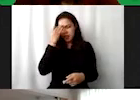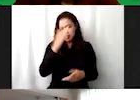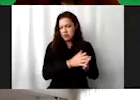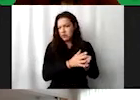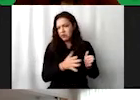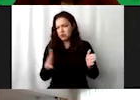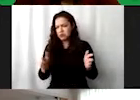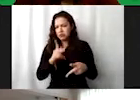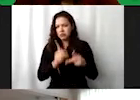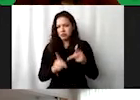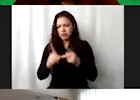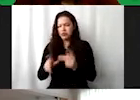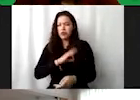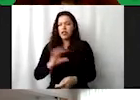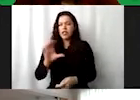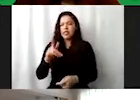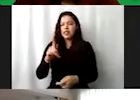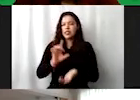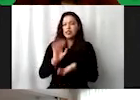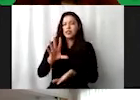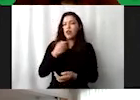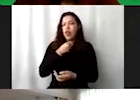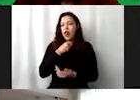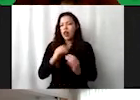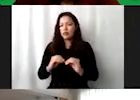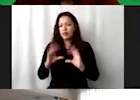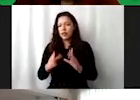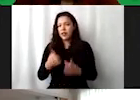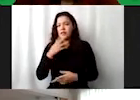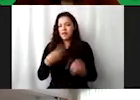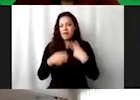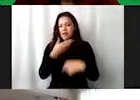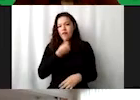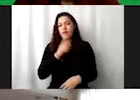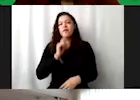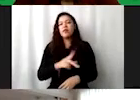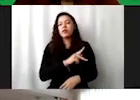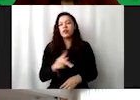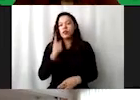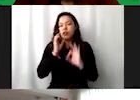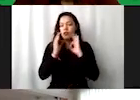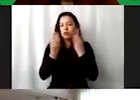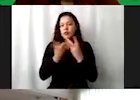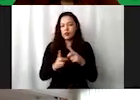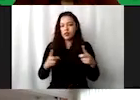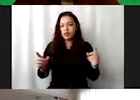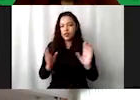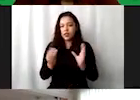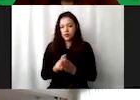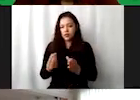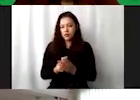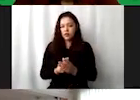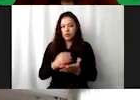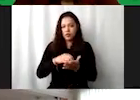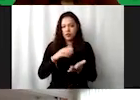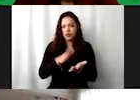por medio del chat o activando su micrófono. Pues bien, sean bienvenidas y bienvenidos a la sesión de formación y desarrollo Agenda 2030